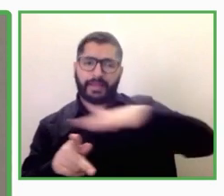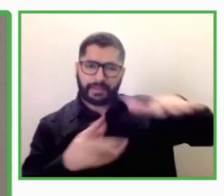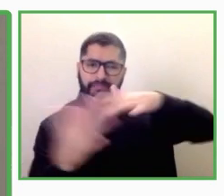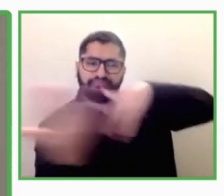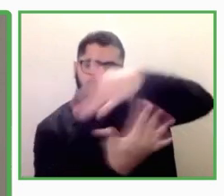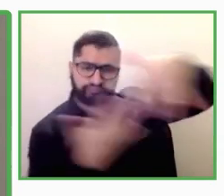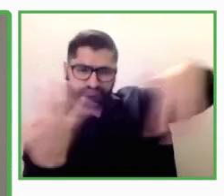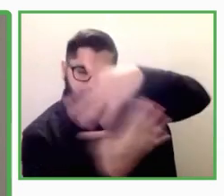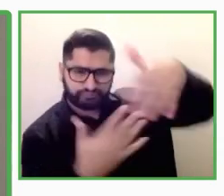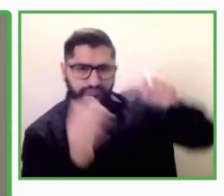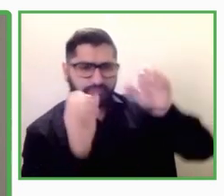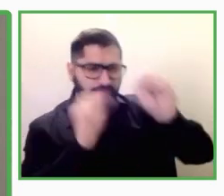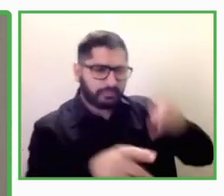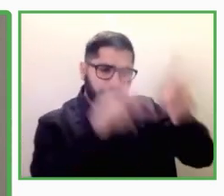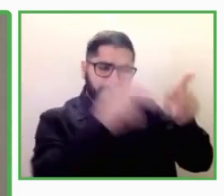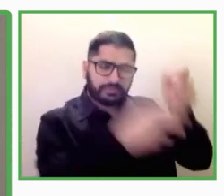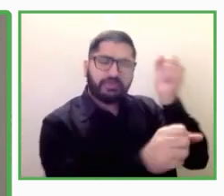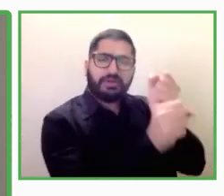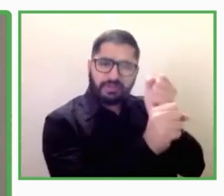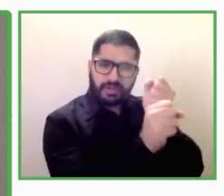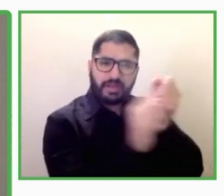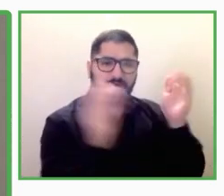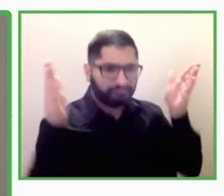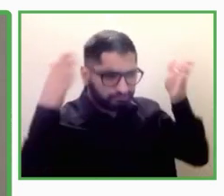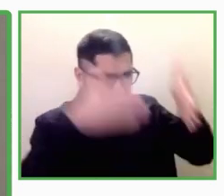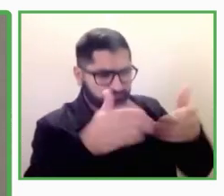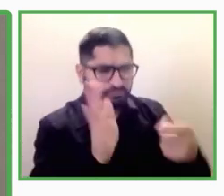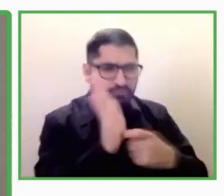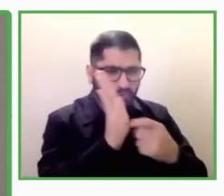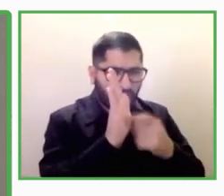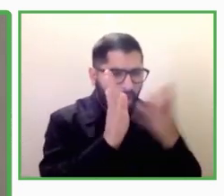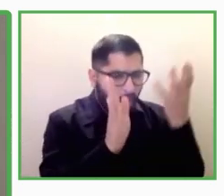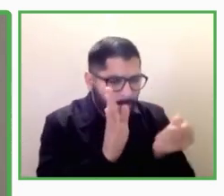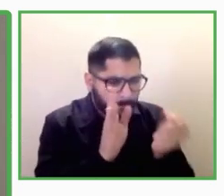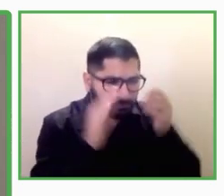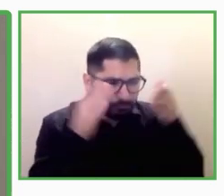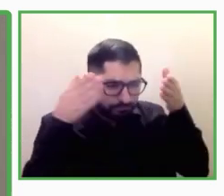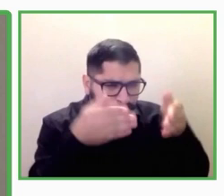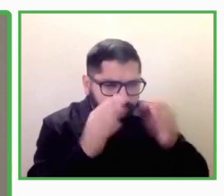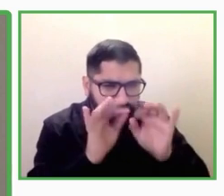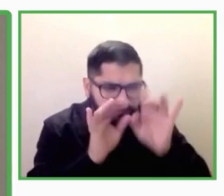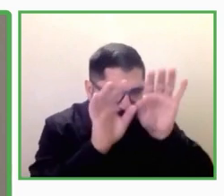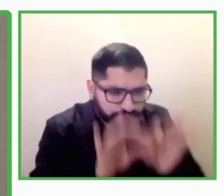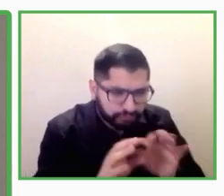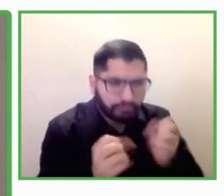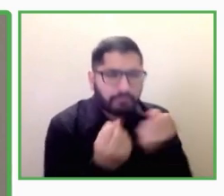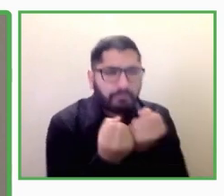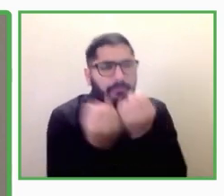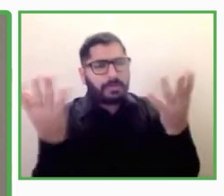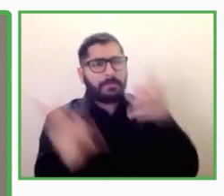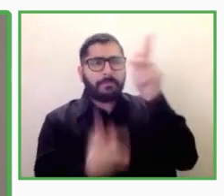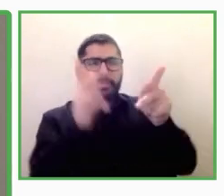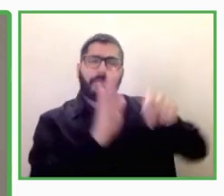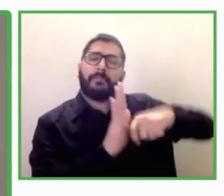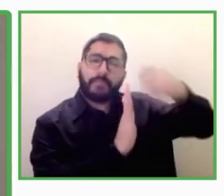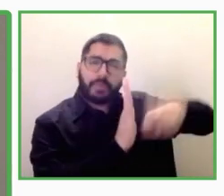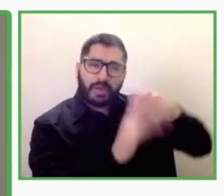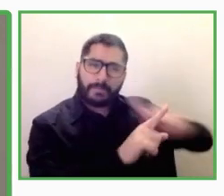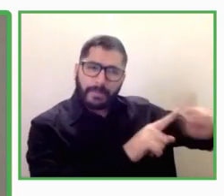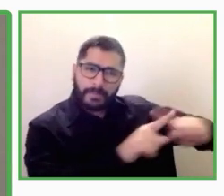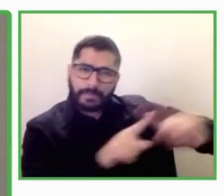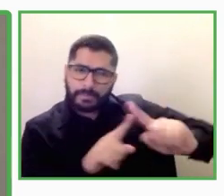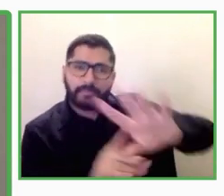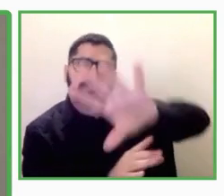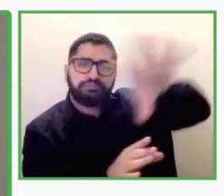conferencias, en muchos proyectos, ya se empieza a encontrar esta continua referencia al talento de las personas con